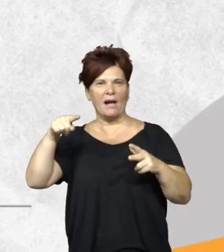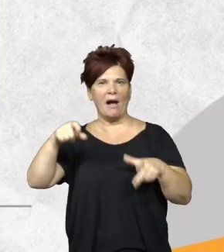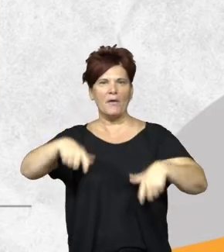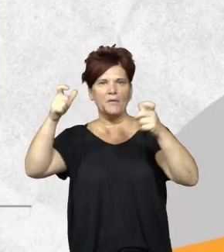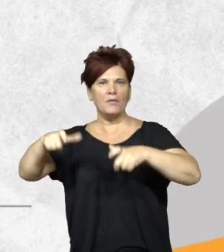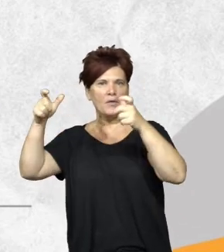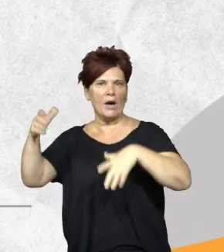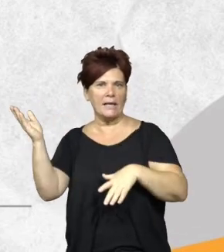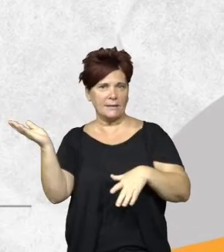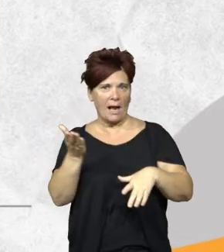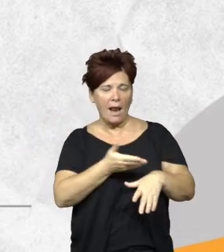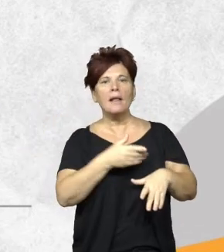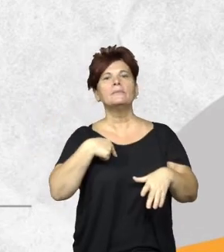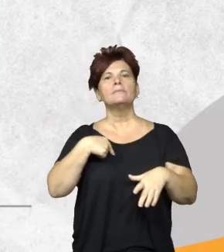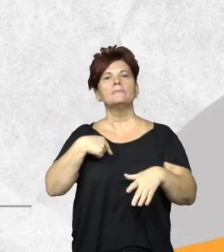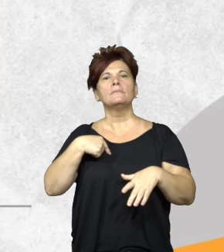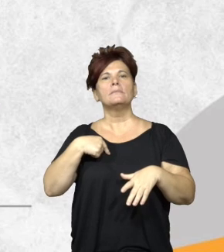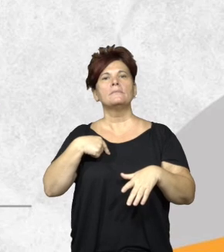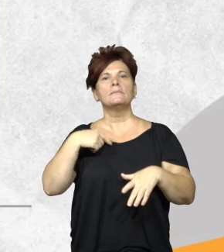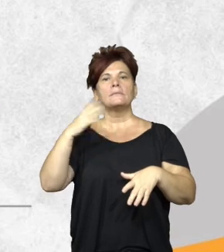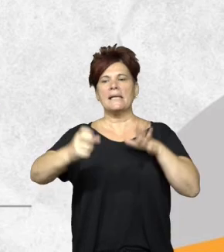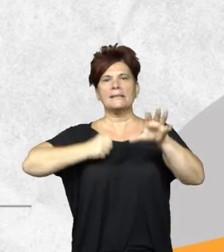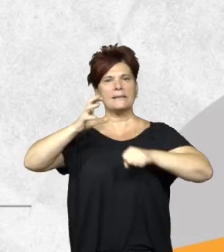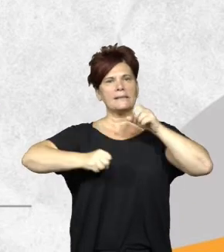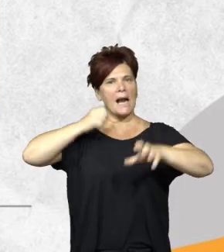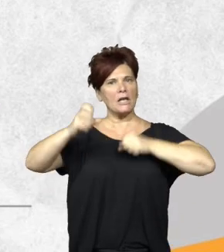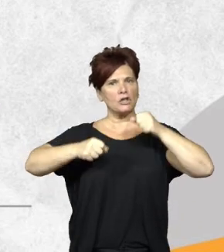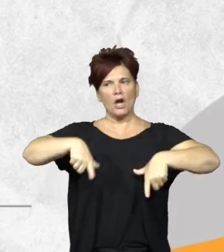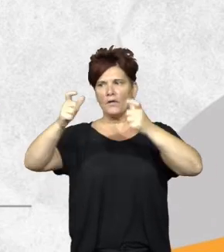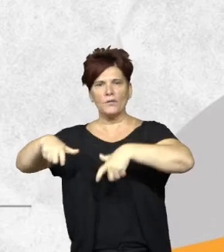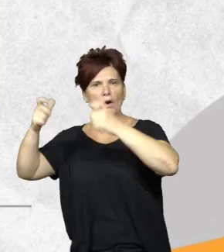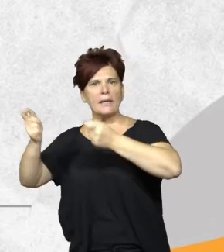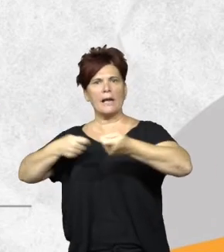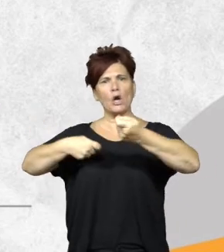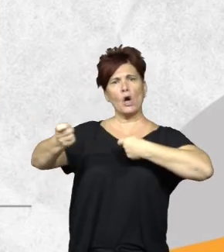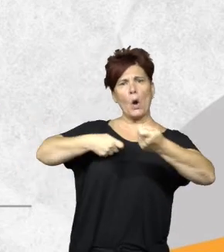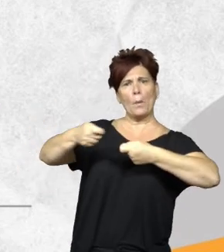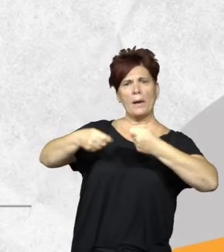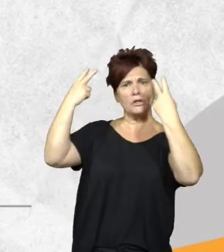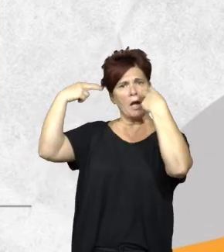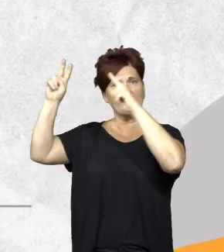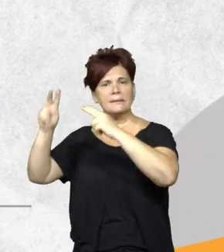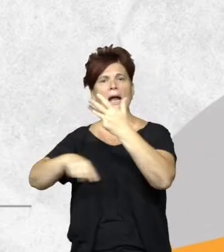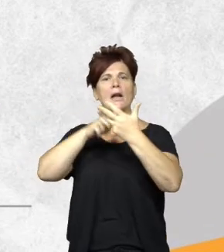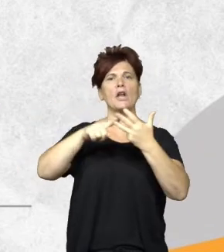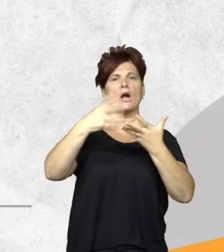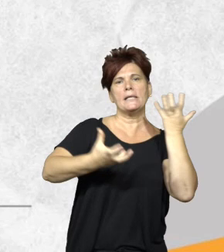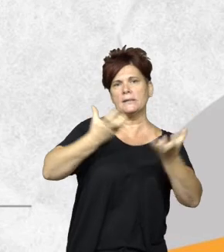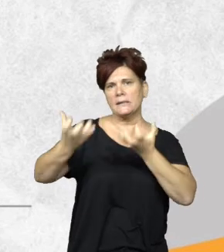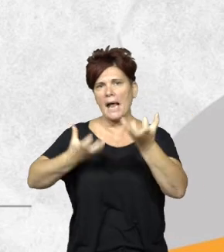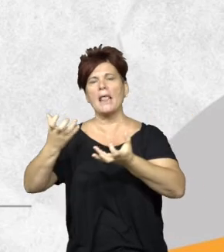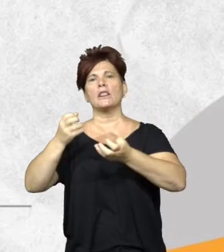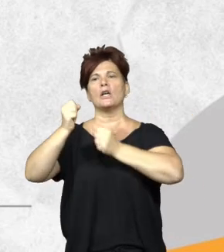información sobre las extracciones forestales sobre el comercio exterior sobre incendios sobre